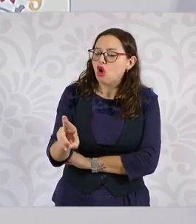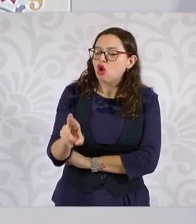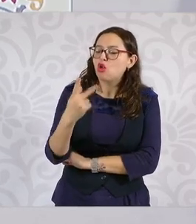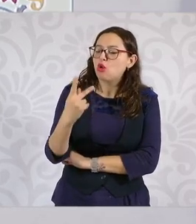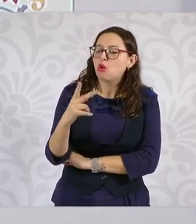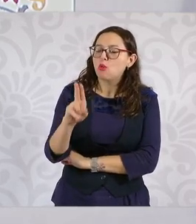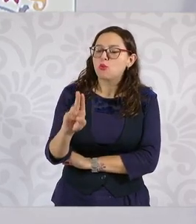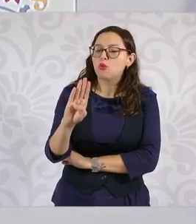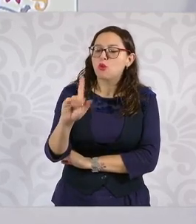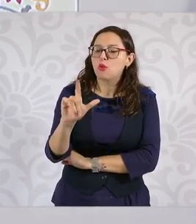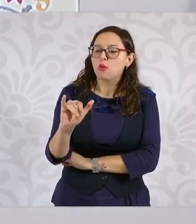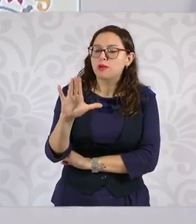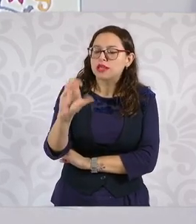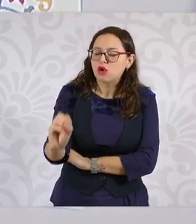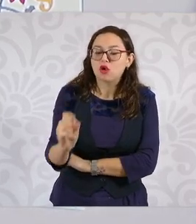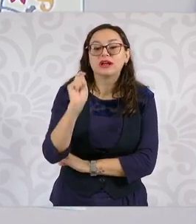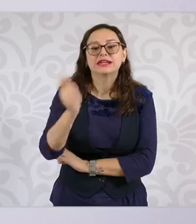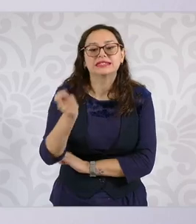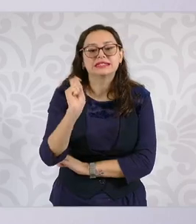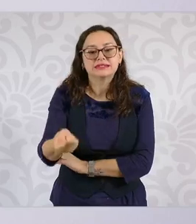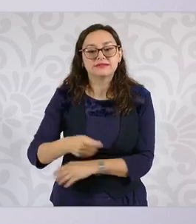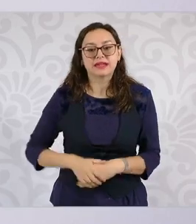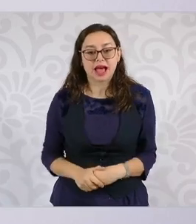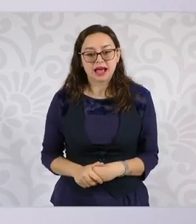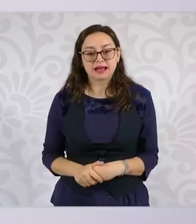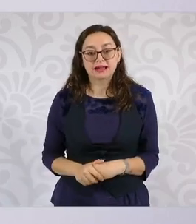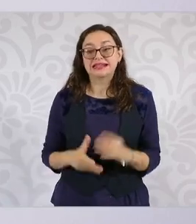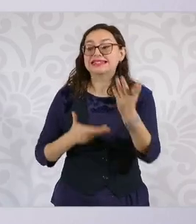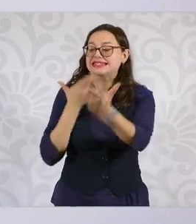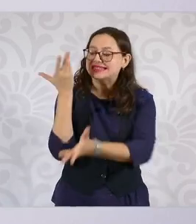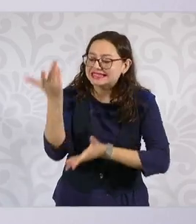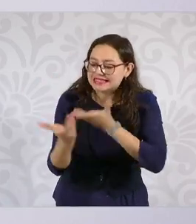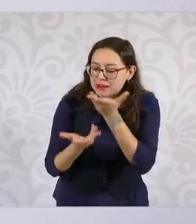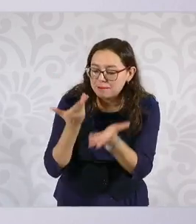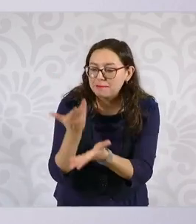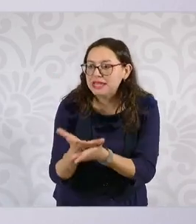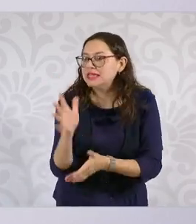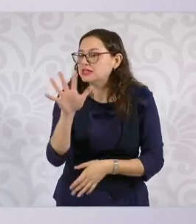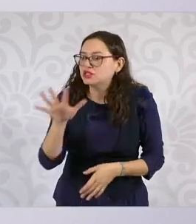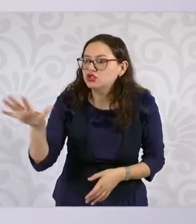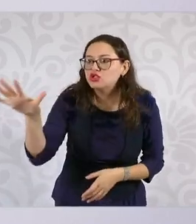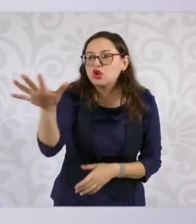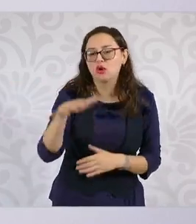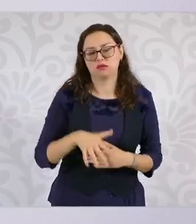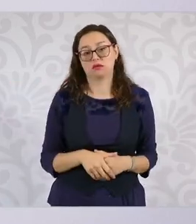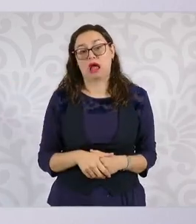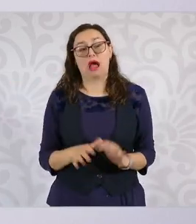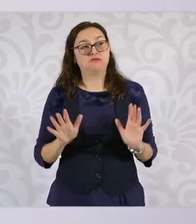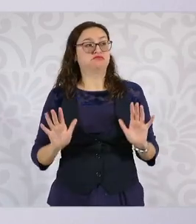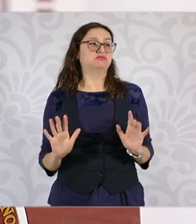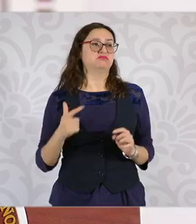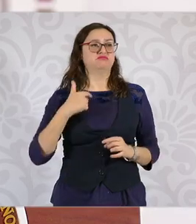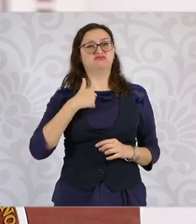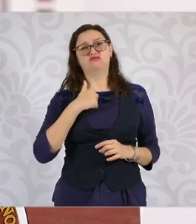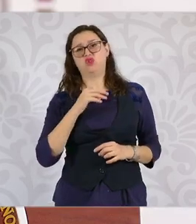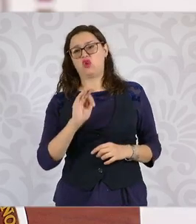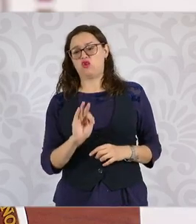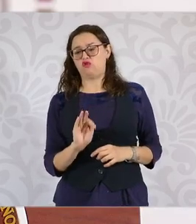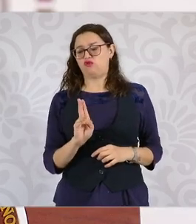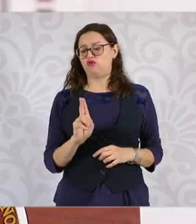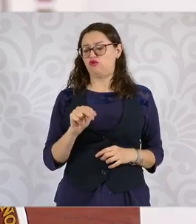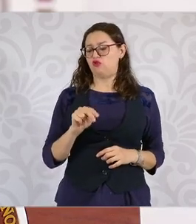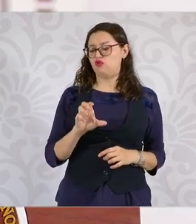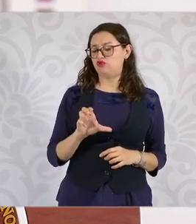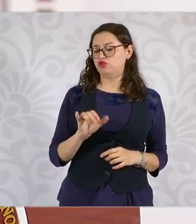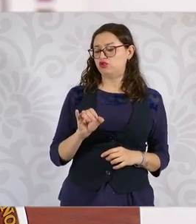A no me gusta llamarle funcionario público, sino servidor público, servidora pública, porque es muy claro que nuestra tarea es estar